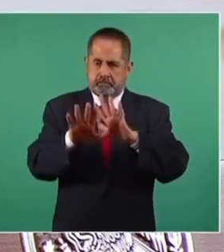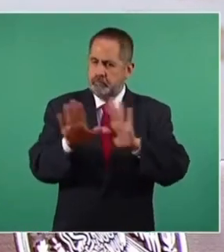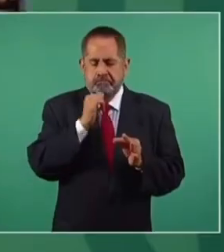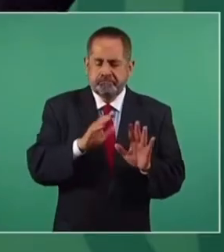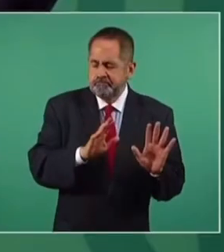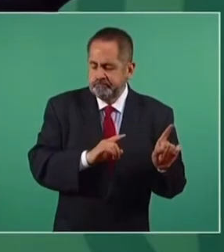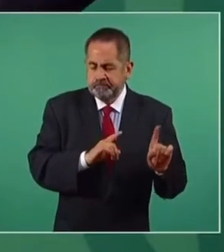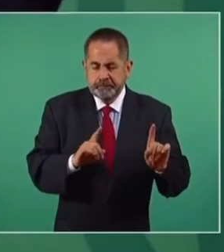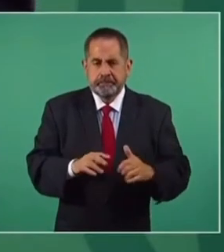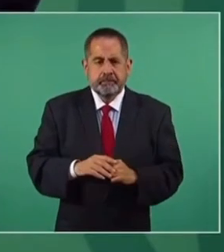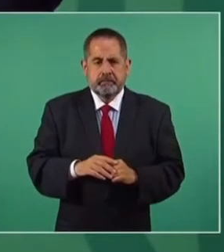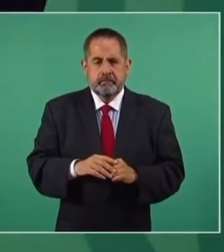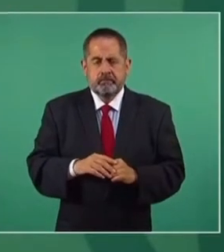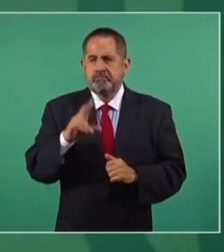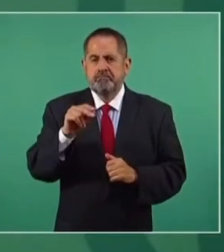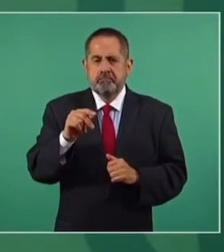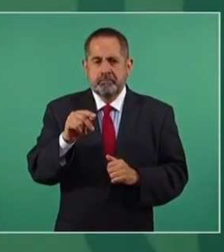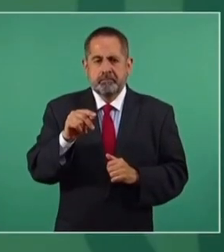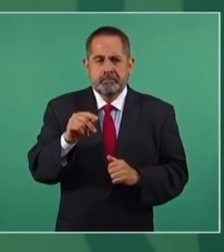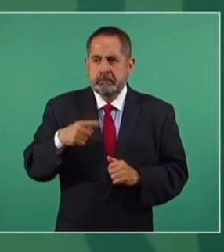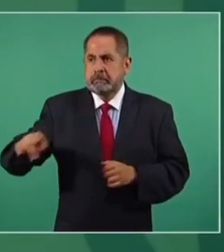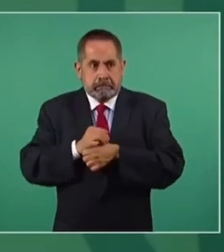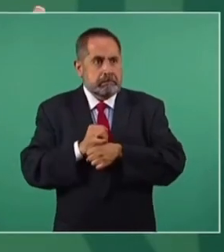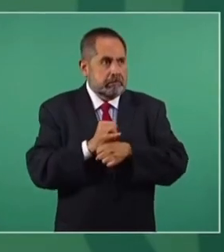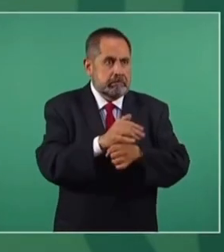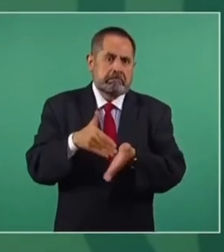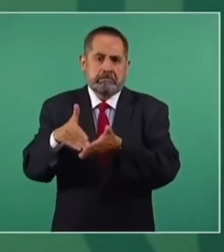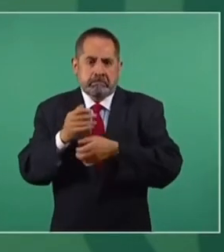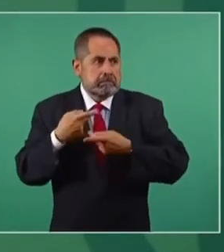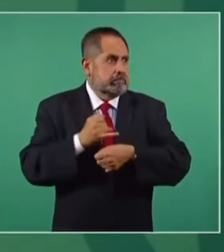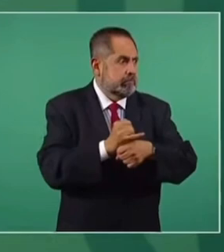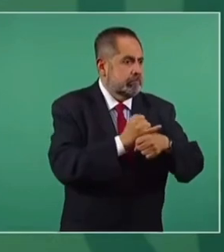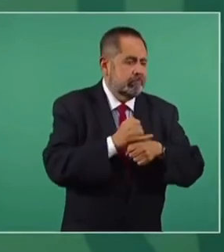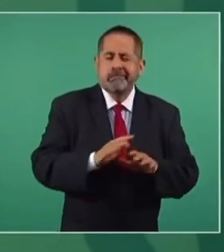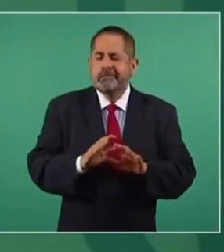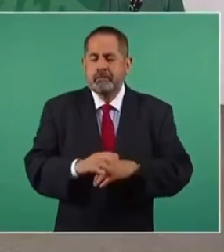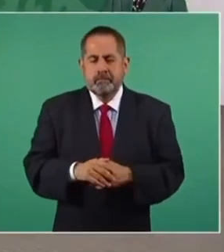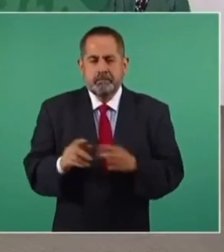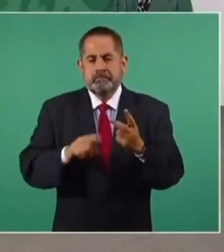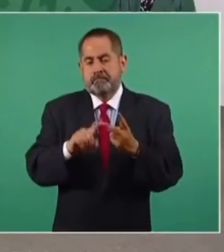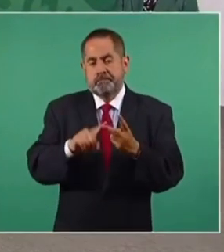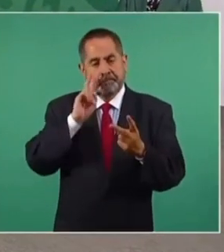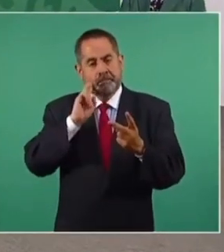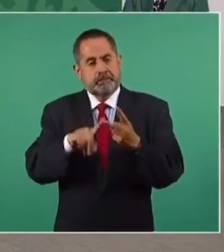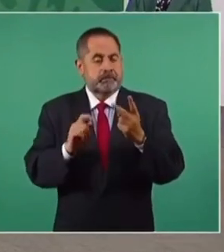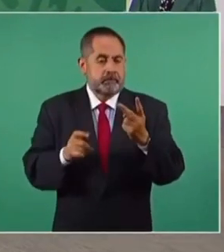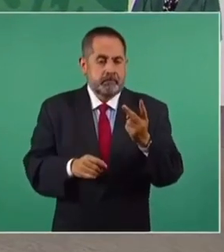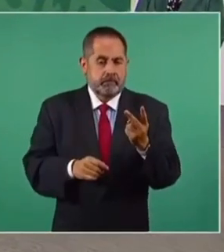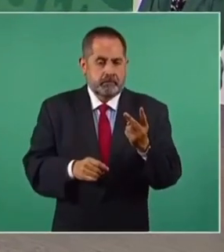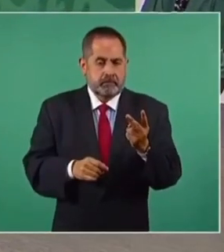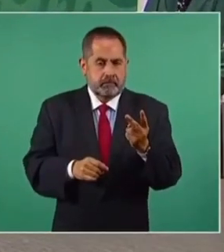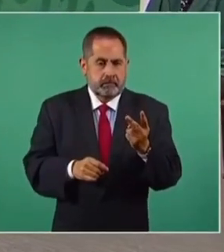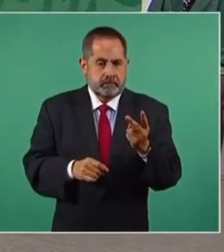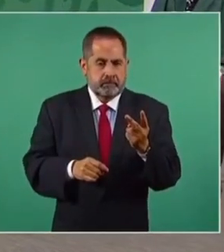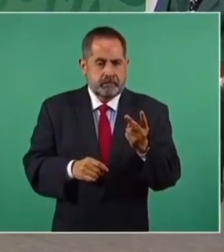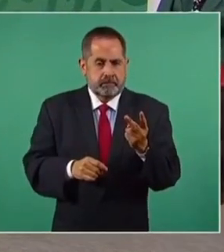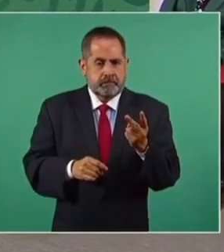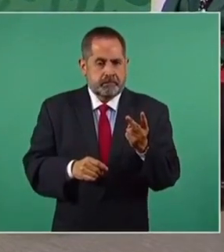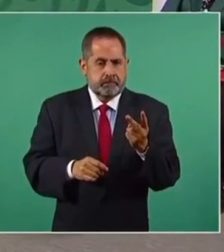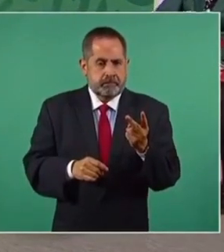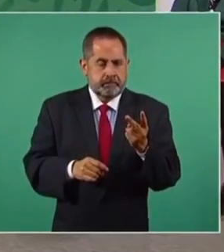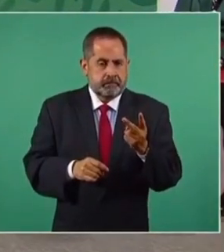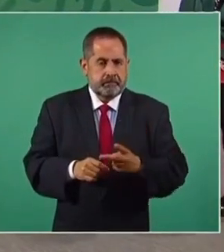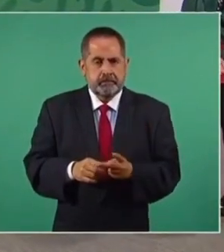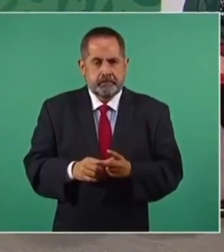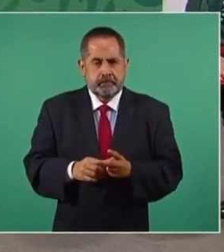máximo y no vamos a tener miles de inspectores para eso. Lo segundo es aún con